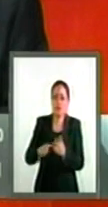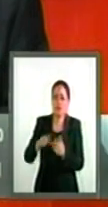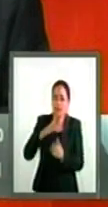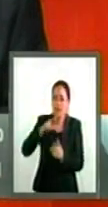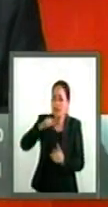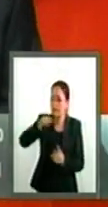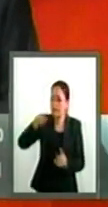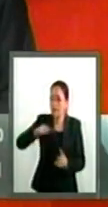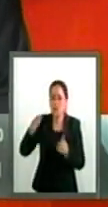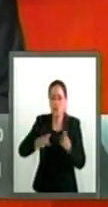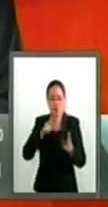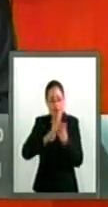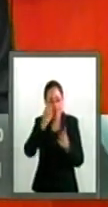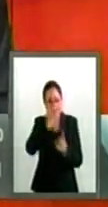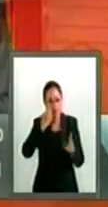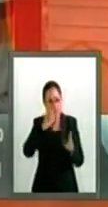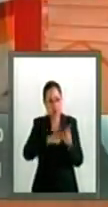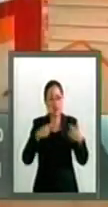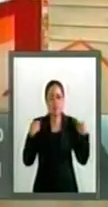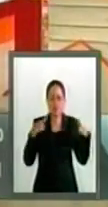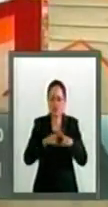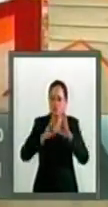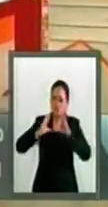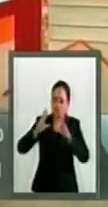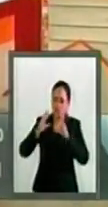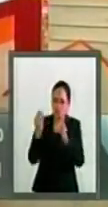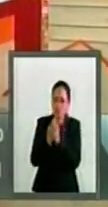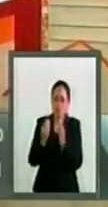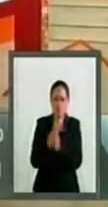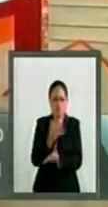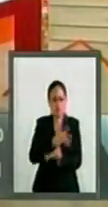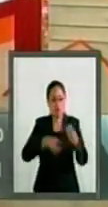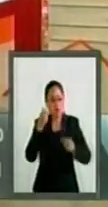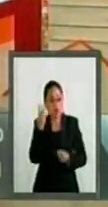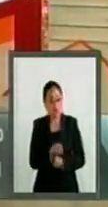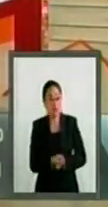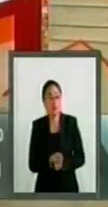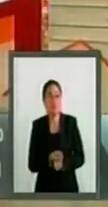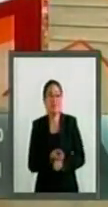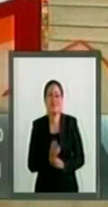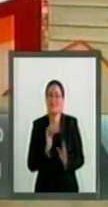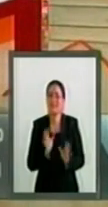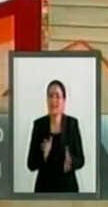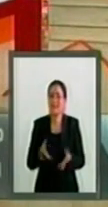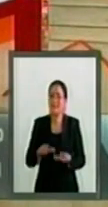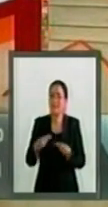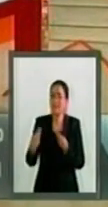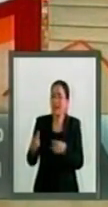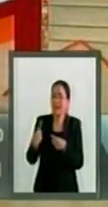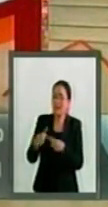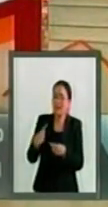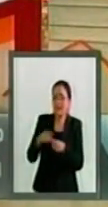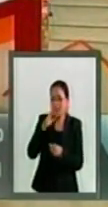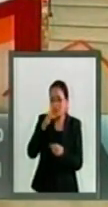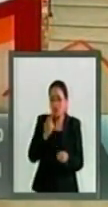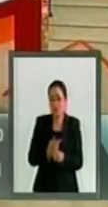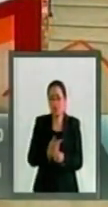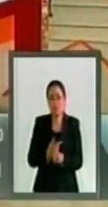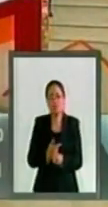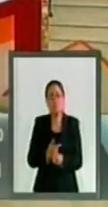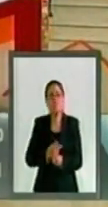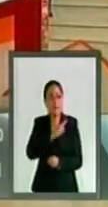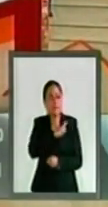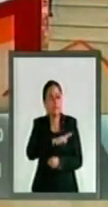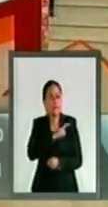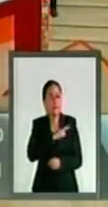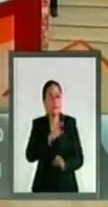espacios educativos, la formación de maestros y los cursos de recuperación, ya están entregados a la iniciativa periodical. Esa es